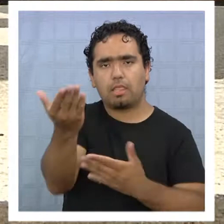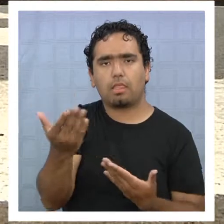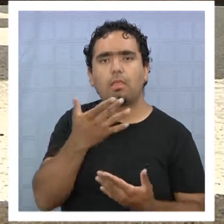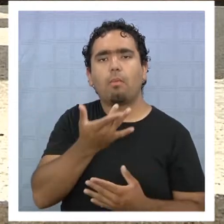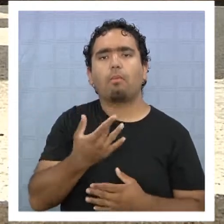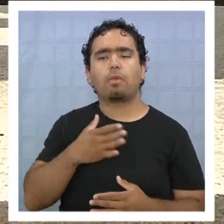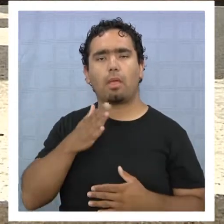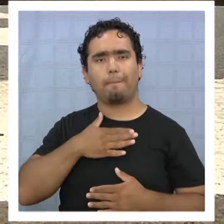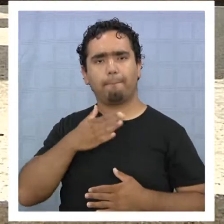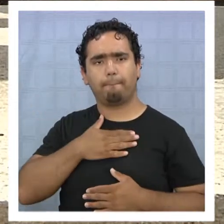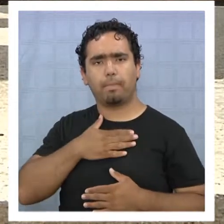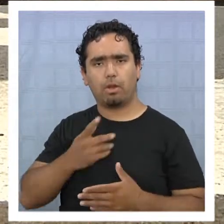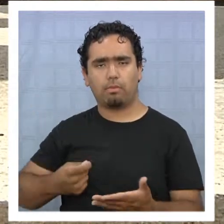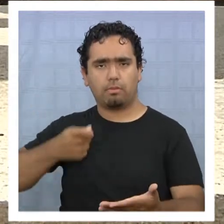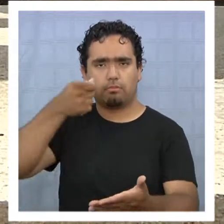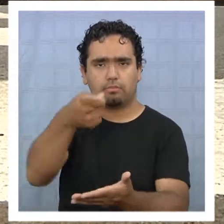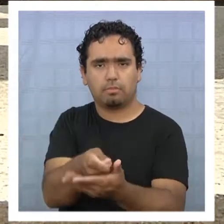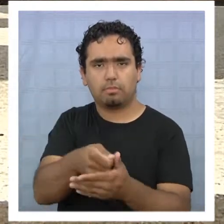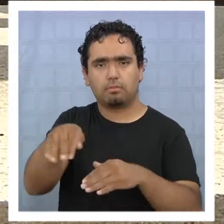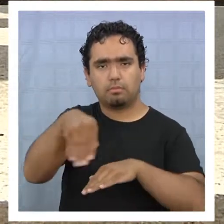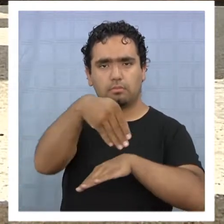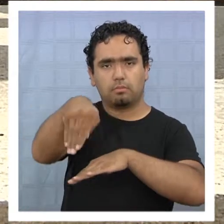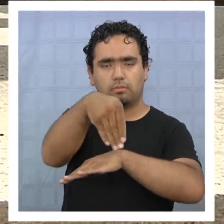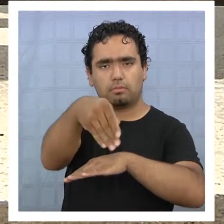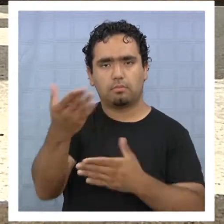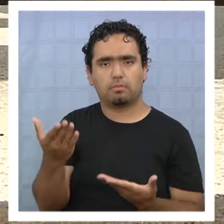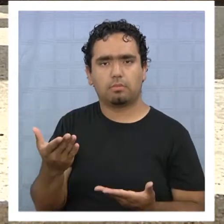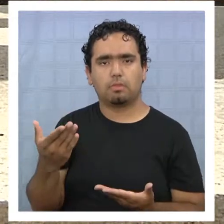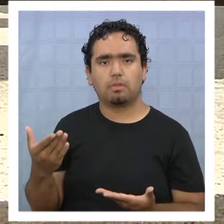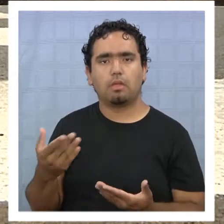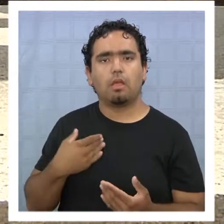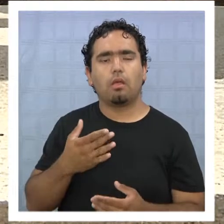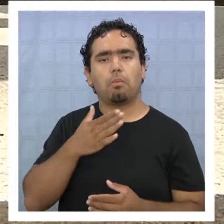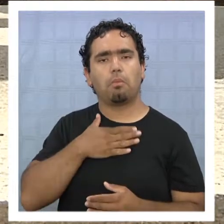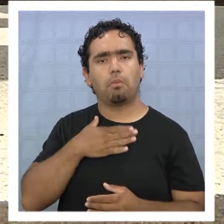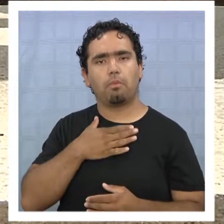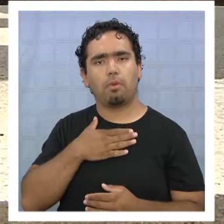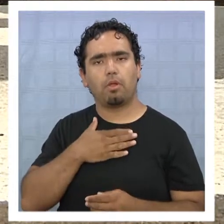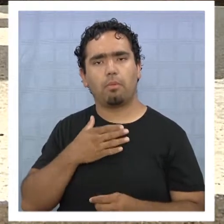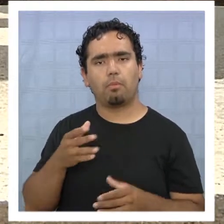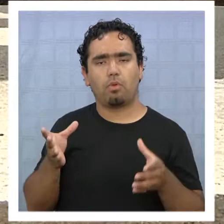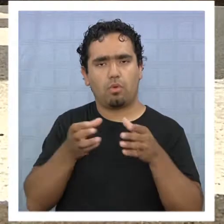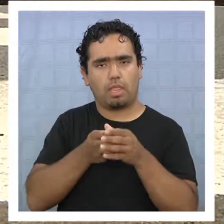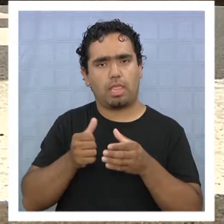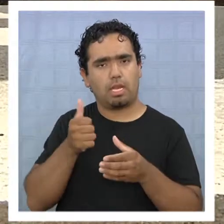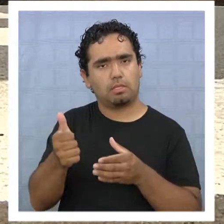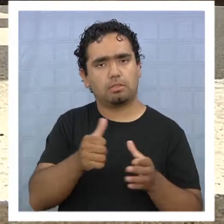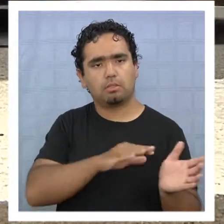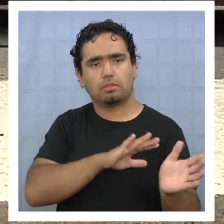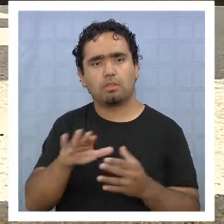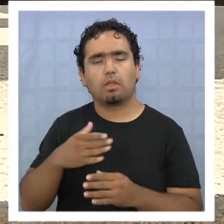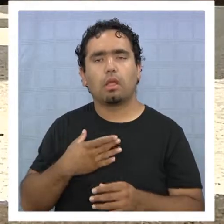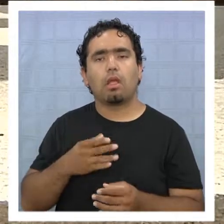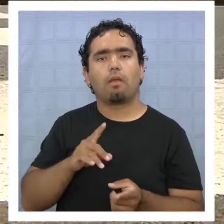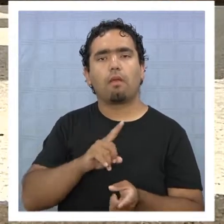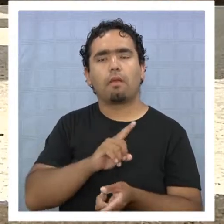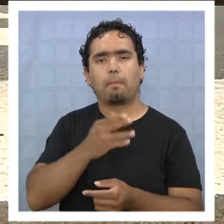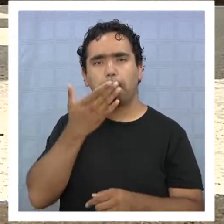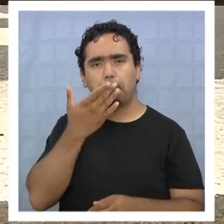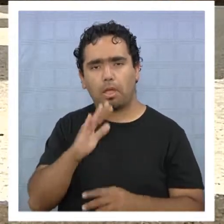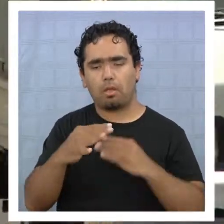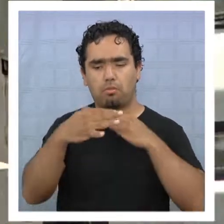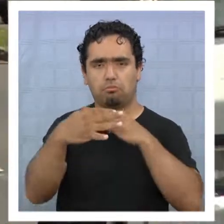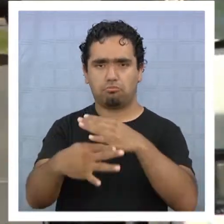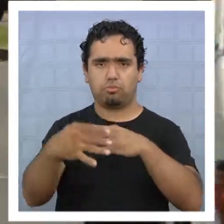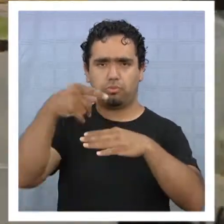Porque la demarcación la estamos haciendo con recursos propios. De la dirección debería un camión demarcador propio de la dirección. La medida